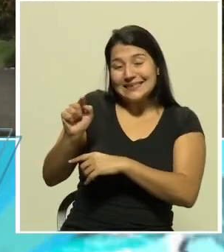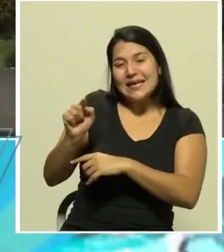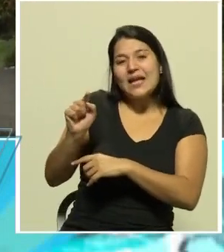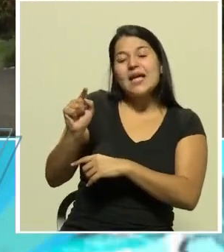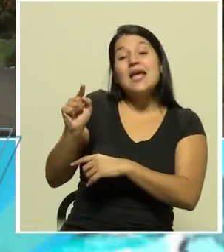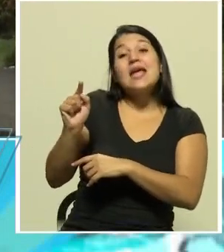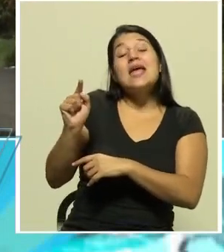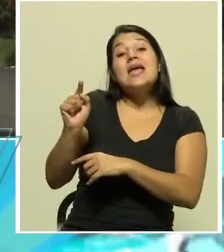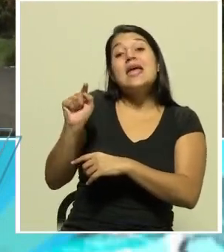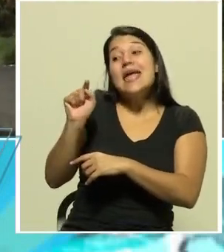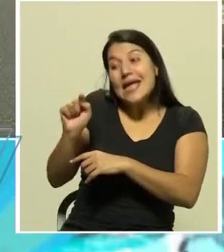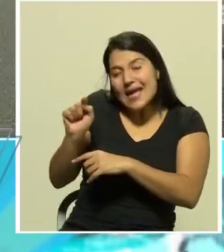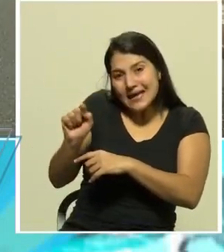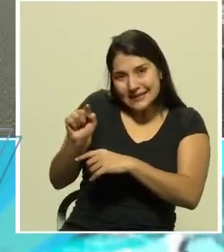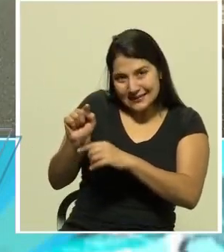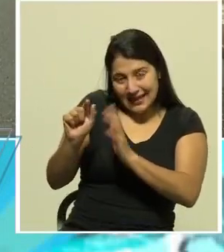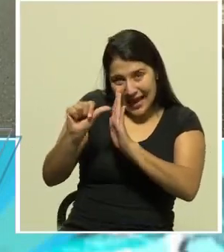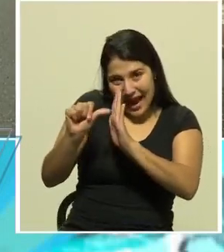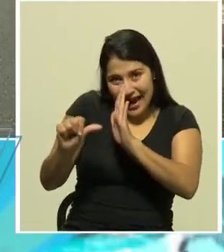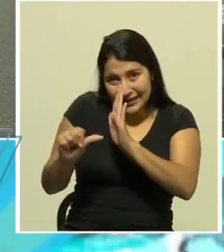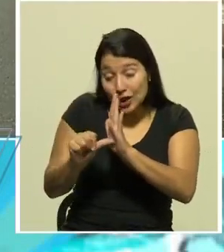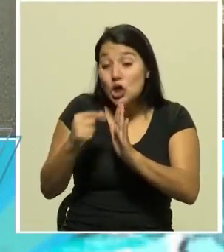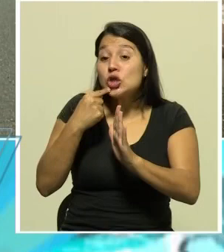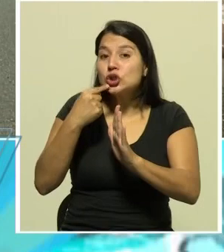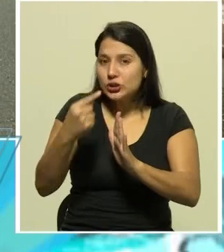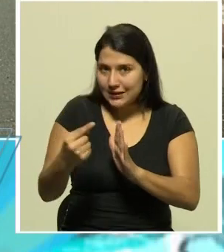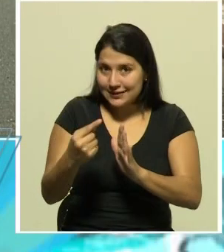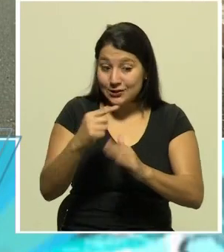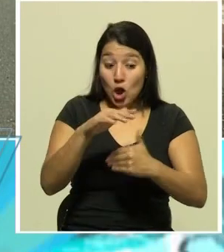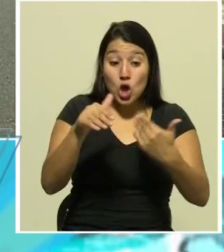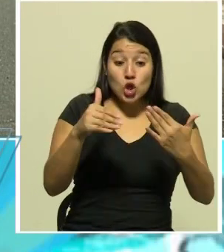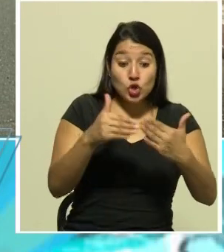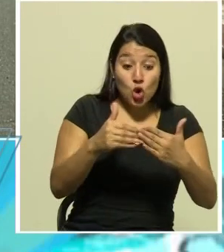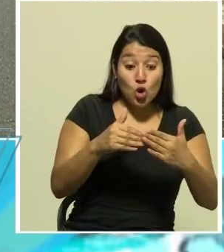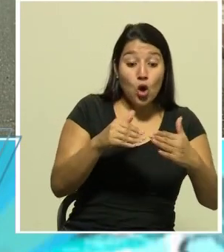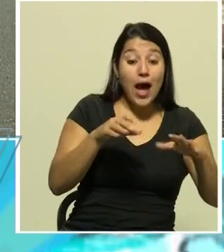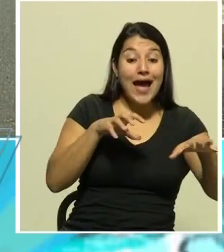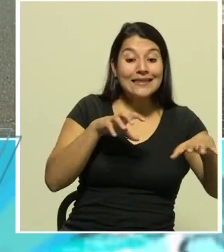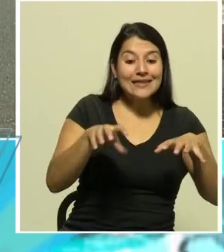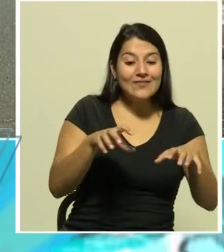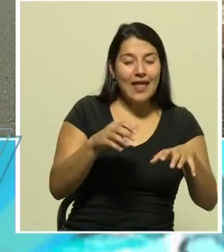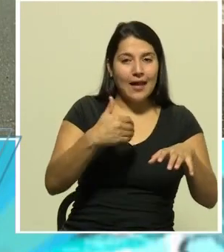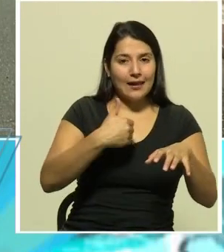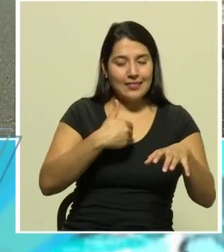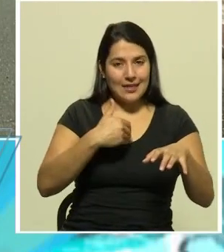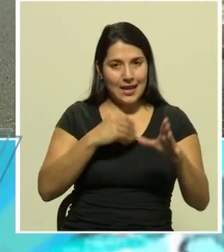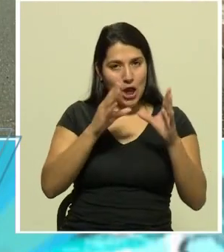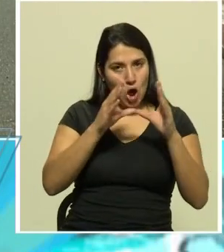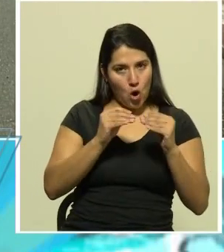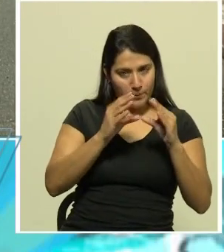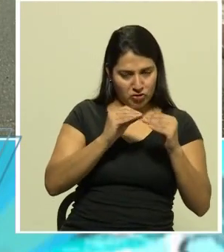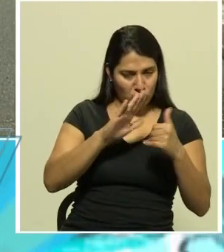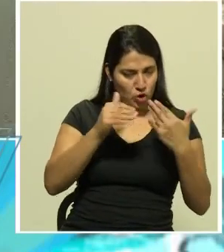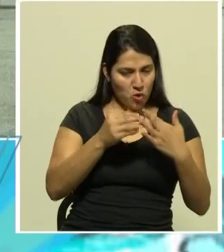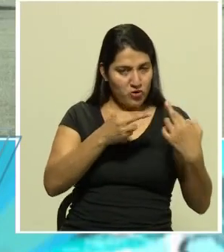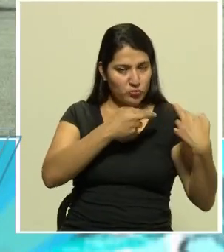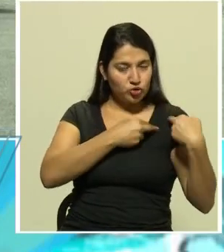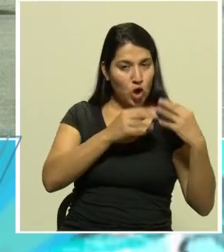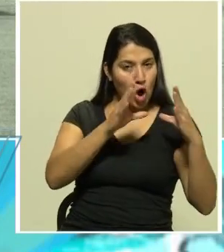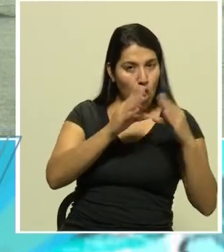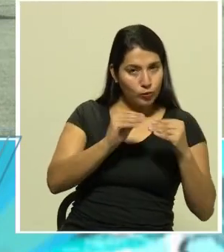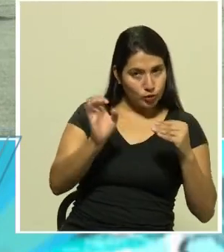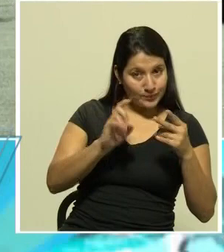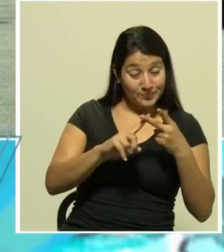entiende que no solo la actividad de la comisión, sino que toda la actividad administrativa del estado, los fondos y los bienes públicos